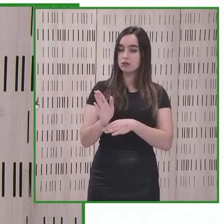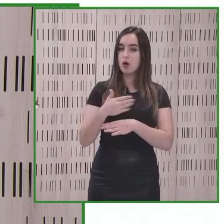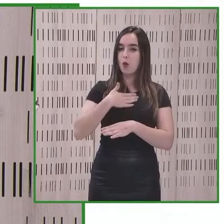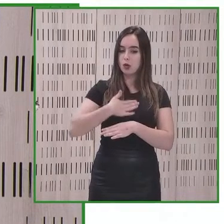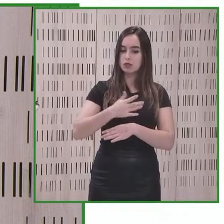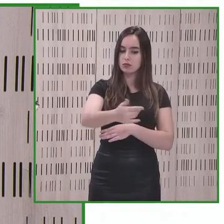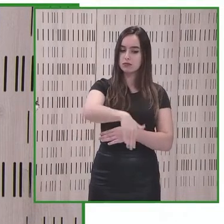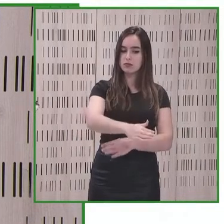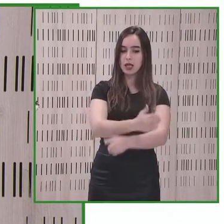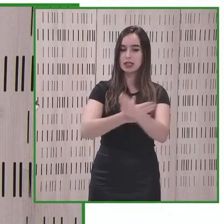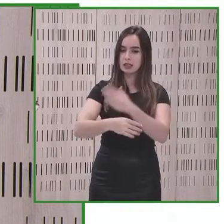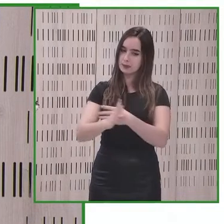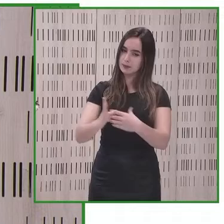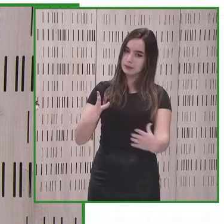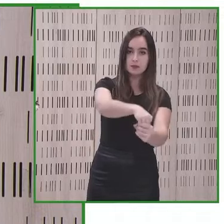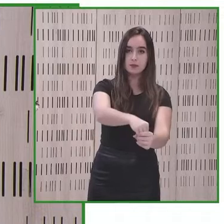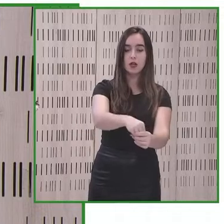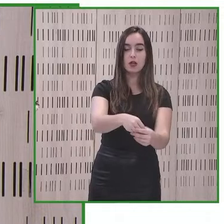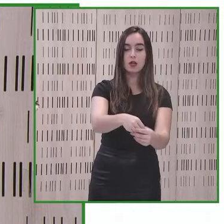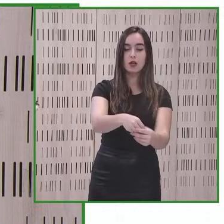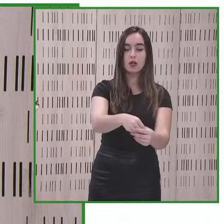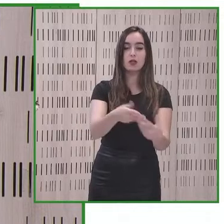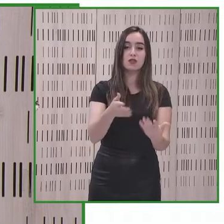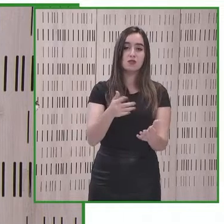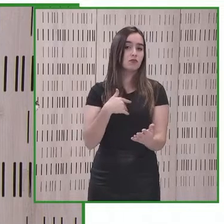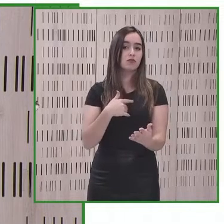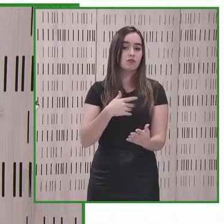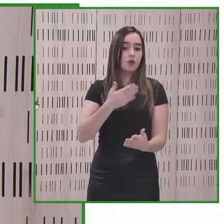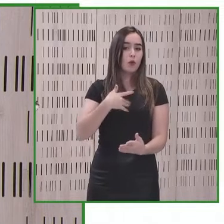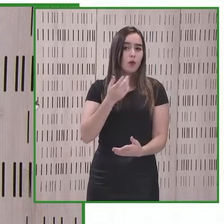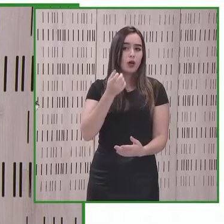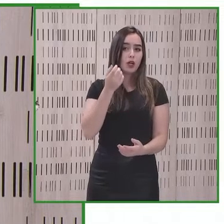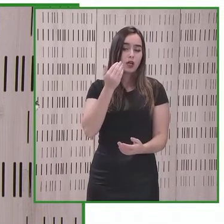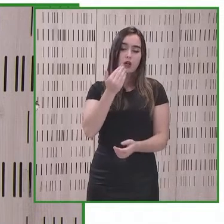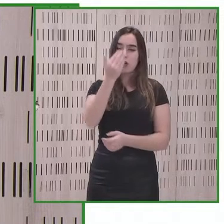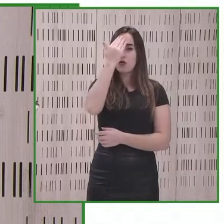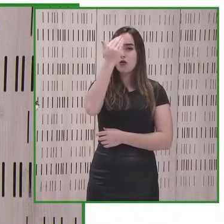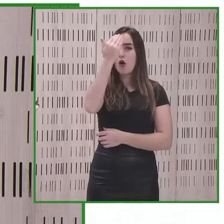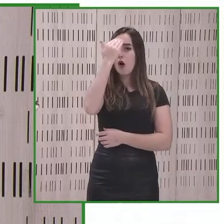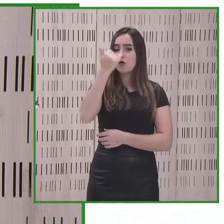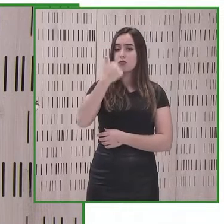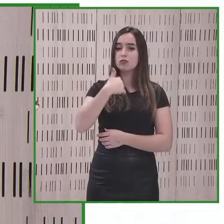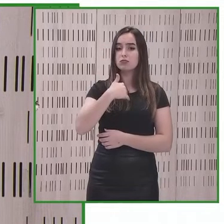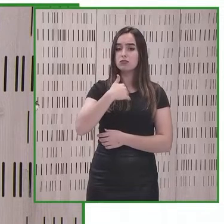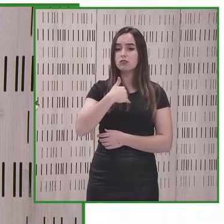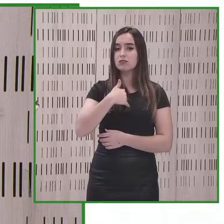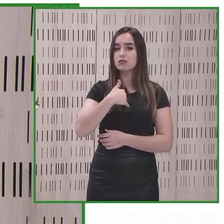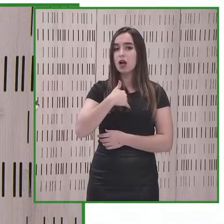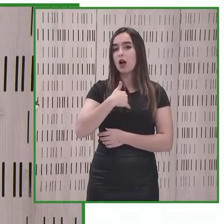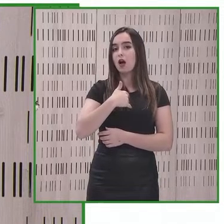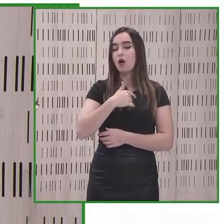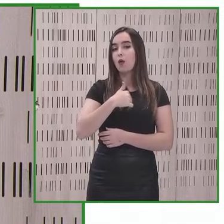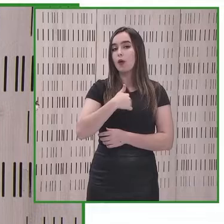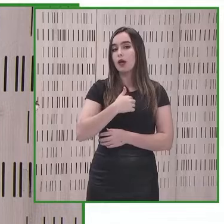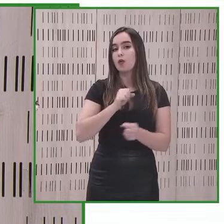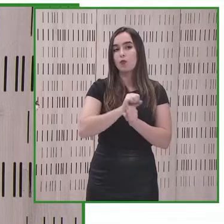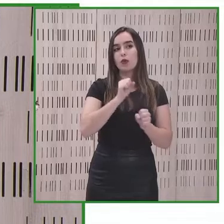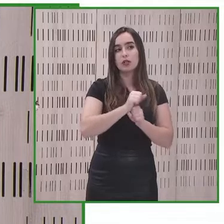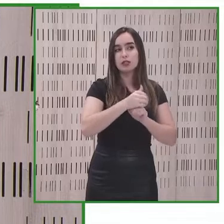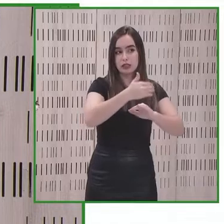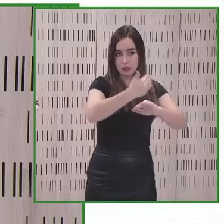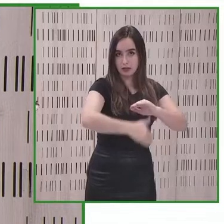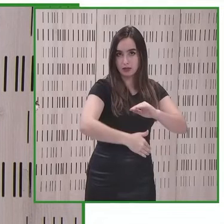discapacidad pues es un valor añadido podemos hacer algunas cosas pero acompañados